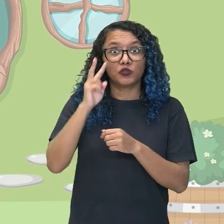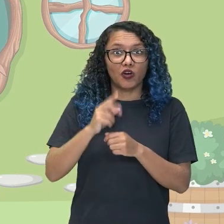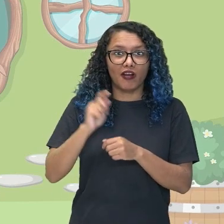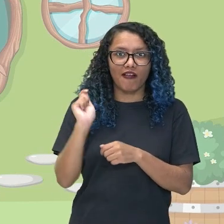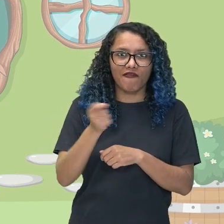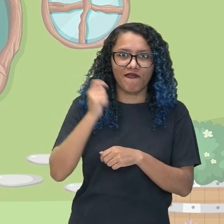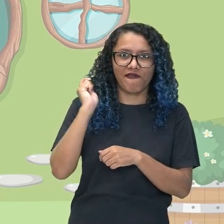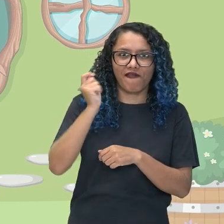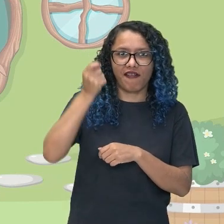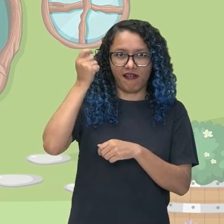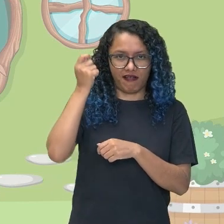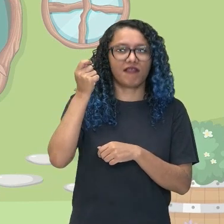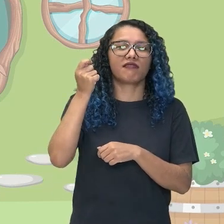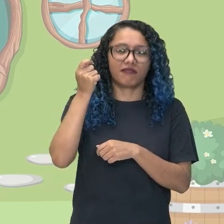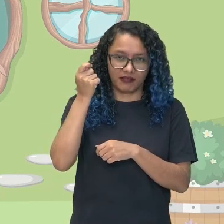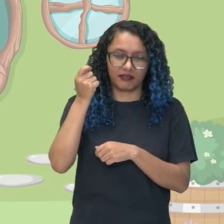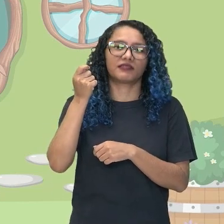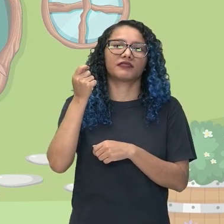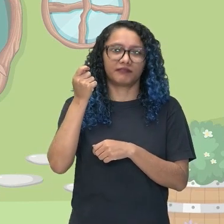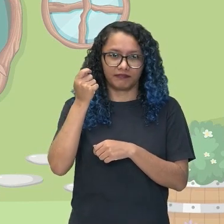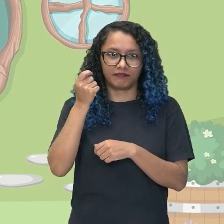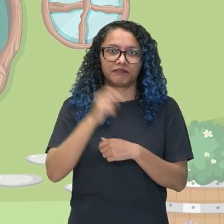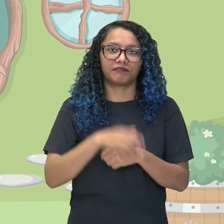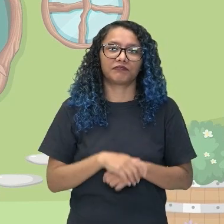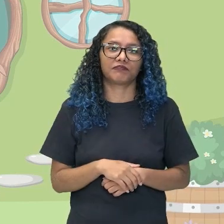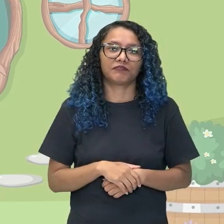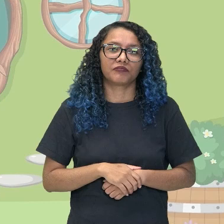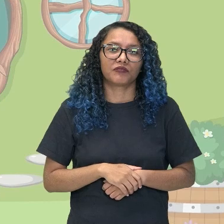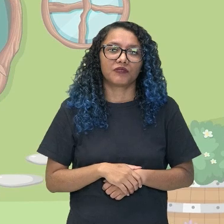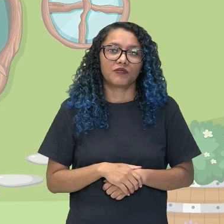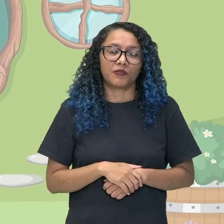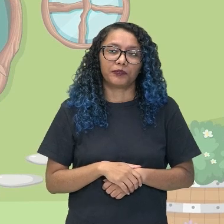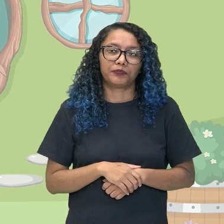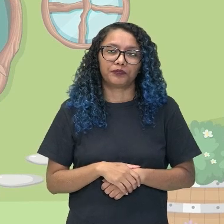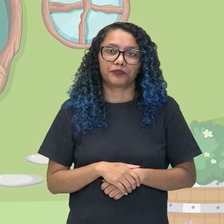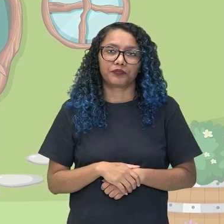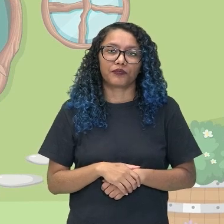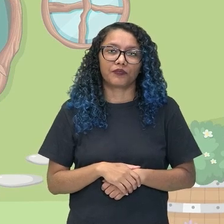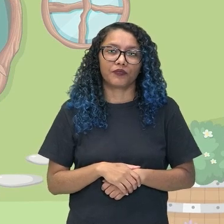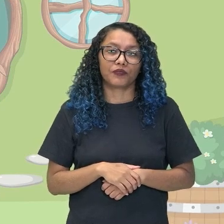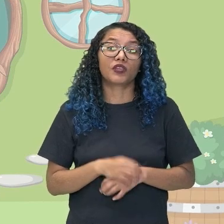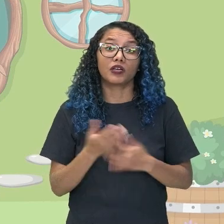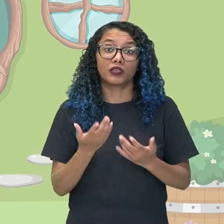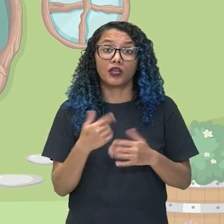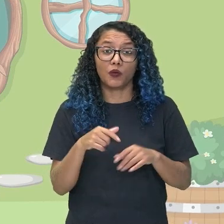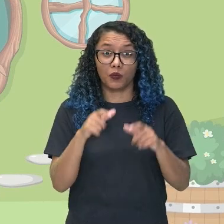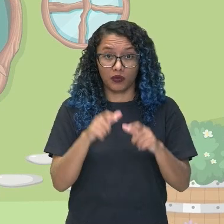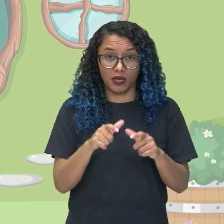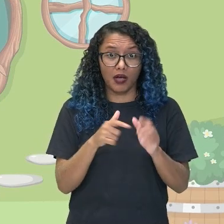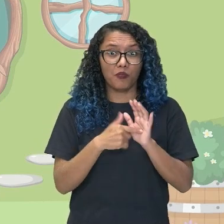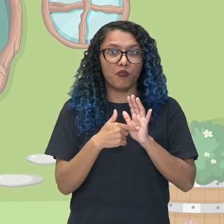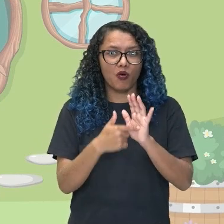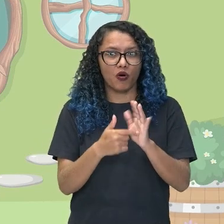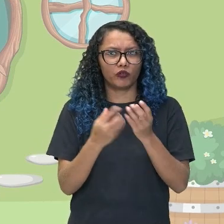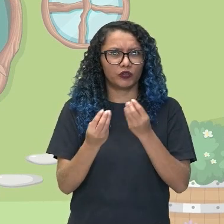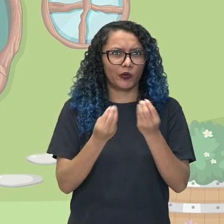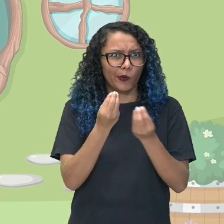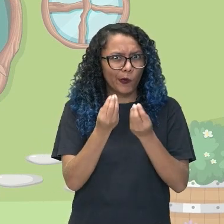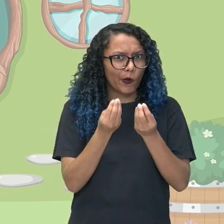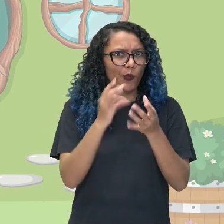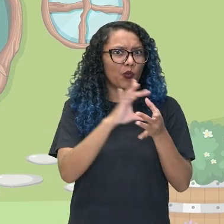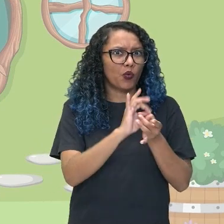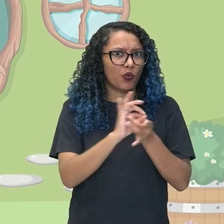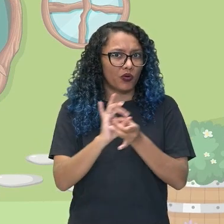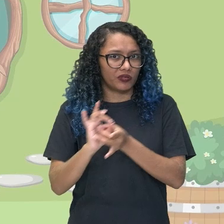nuestro escenario ya va a nos transportar para este universo. Pero antes